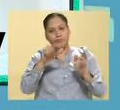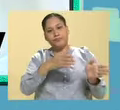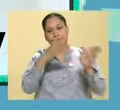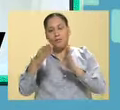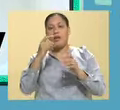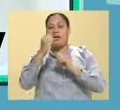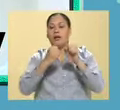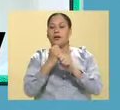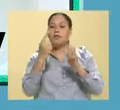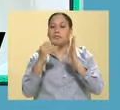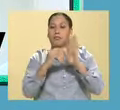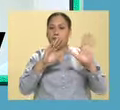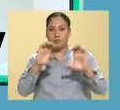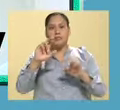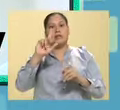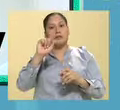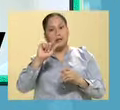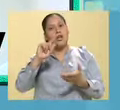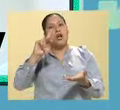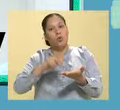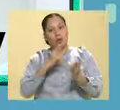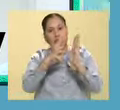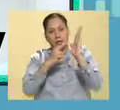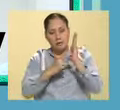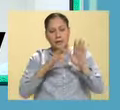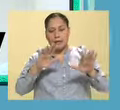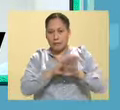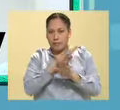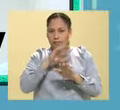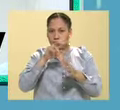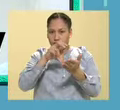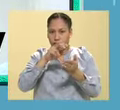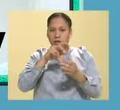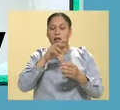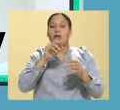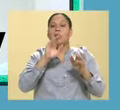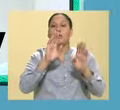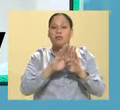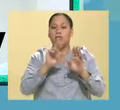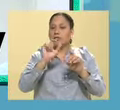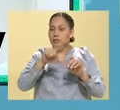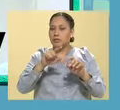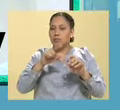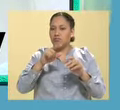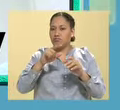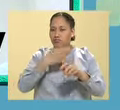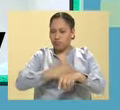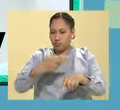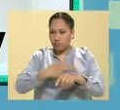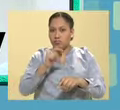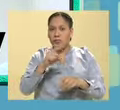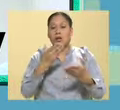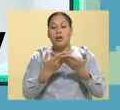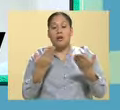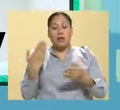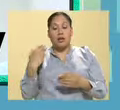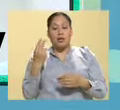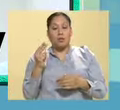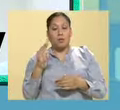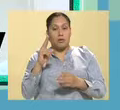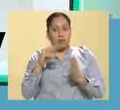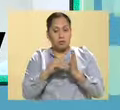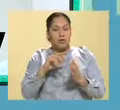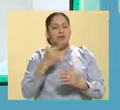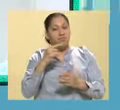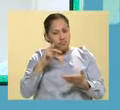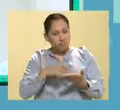1970, viene otra reforma a la Ley Federal del Trabajo en materia procesal. Y ahora, a partir de noviembre de 2012,